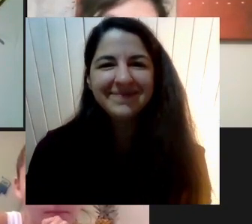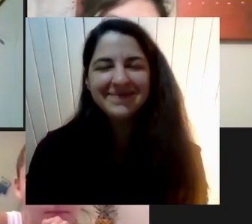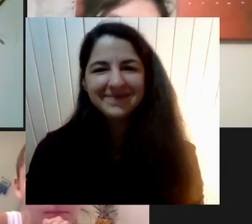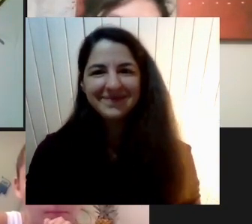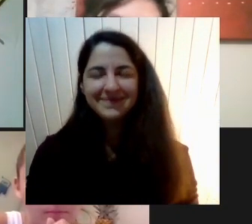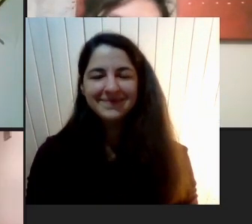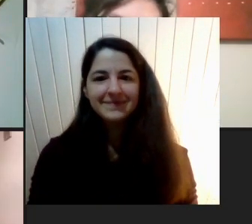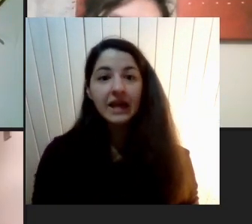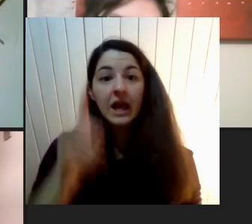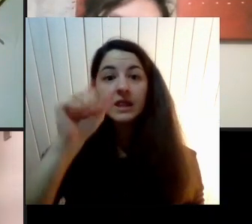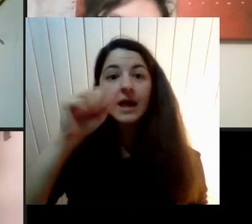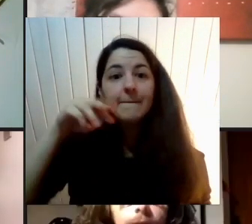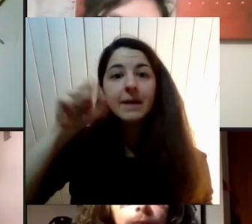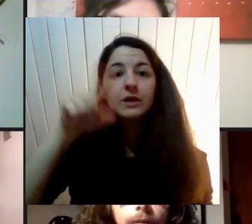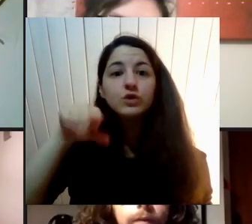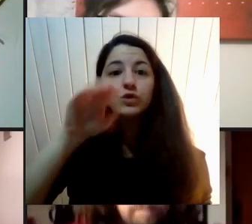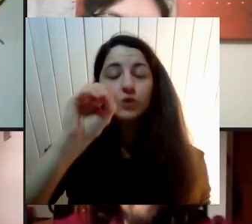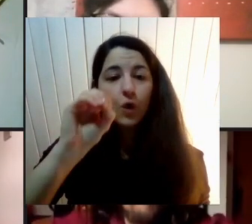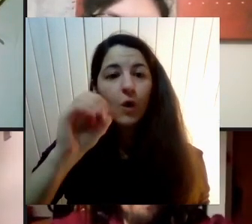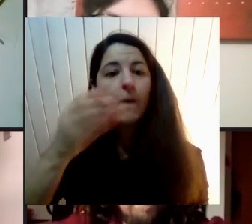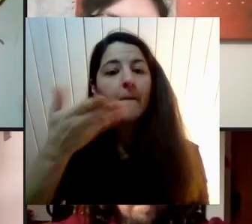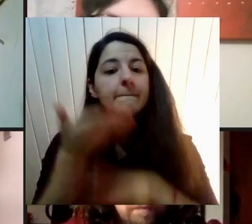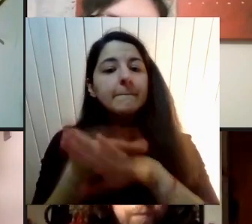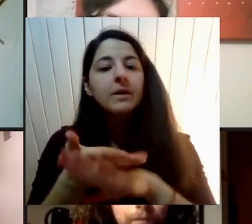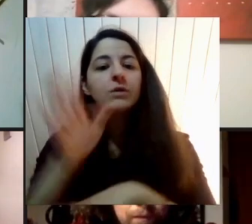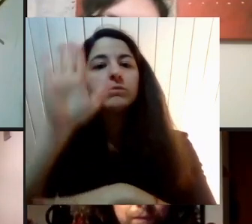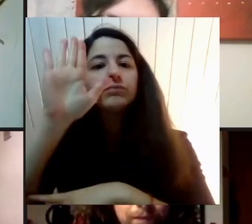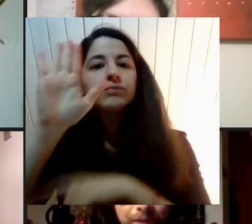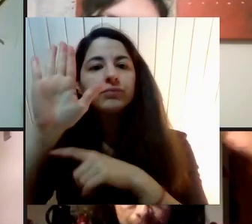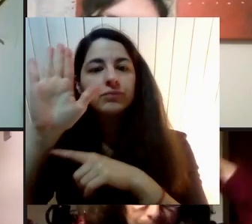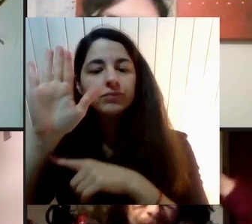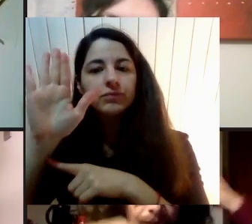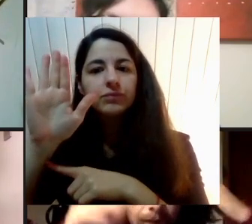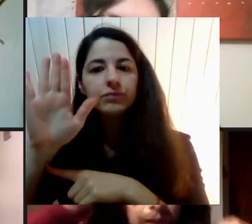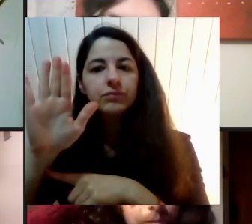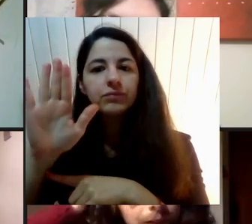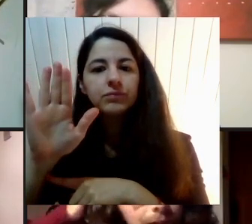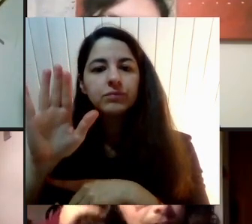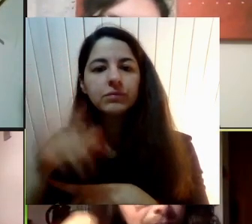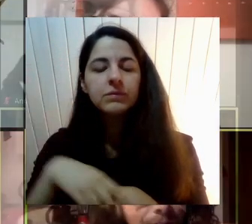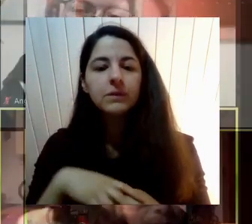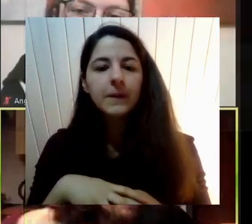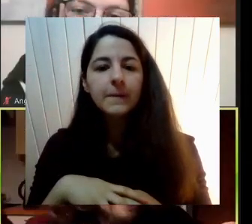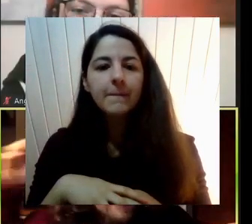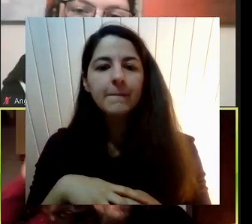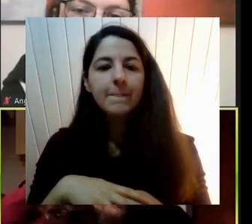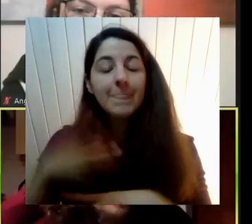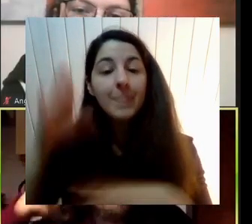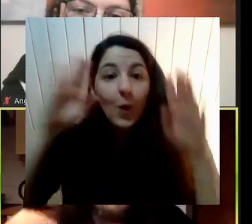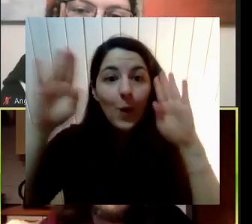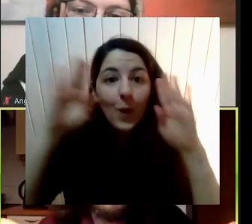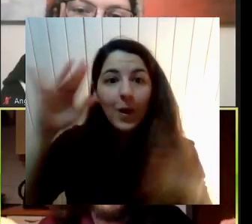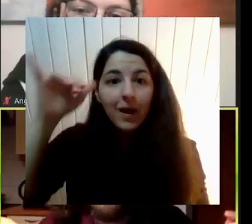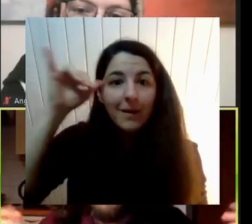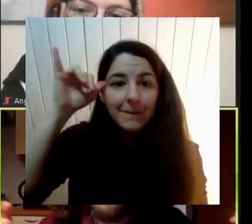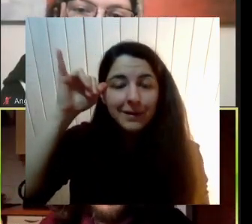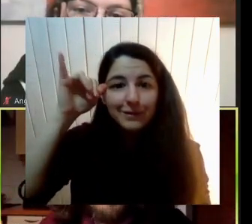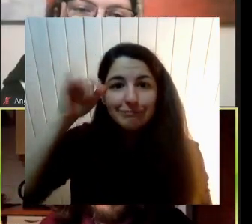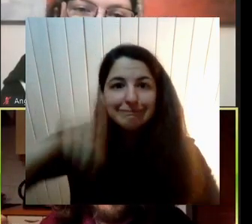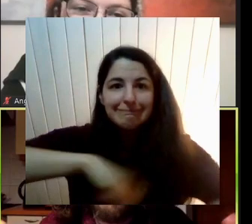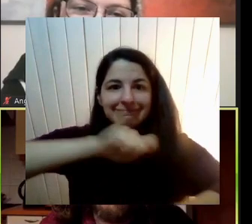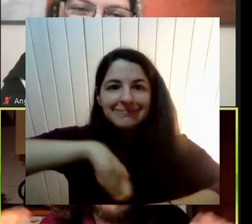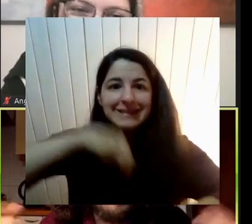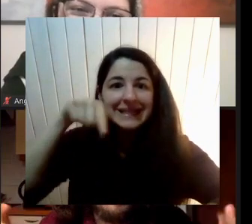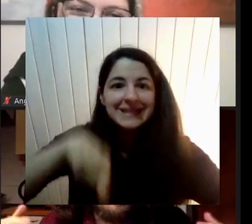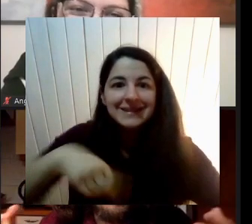Damaso Si gusta Activa tu micrófono Y pues Puedes compartir Con nosotros Hola Perdón que esté en la cocina Pero ya que estamos todos